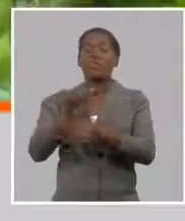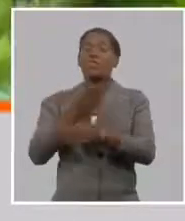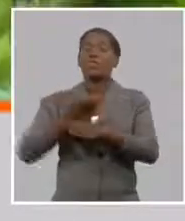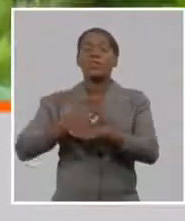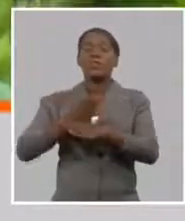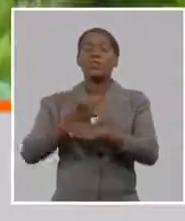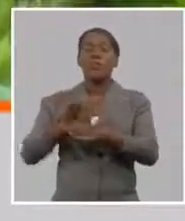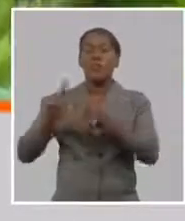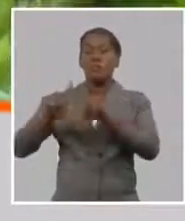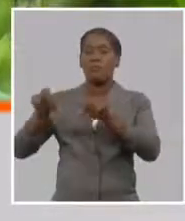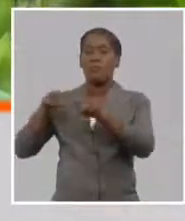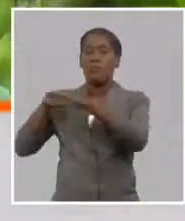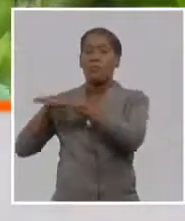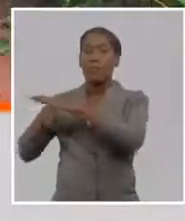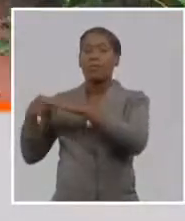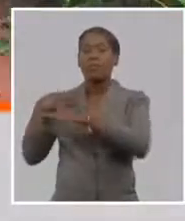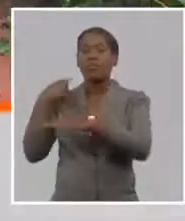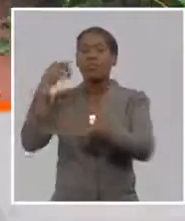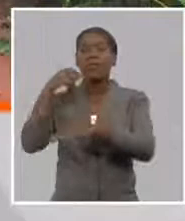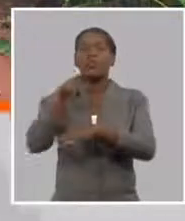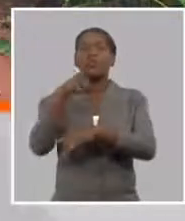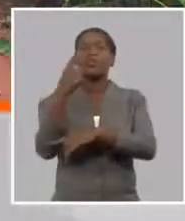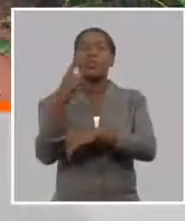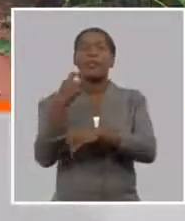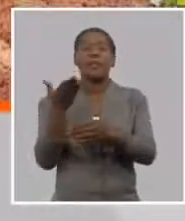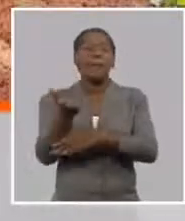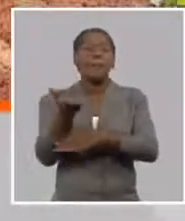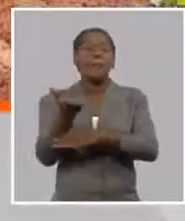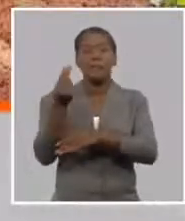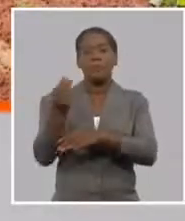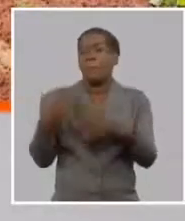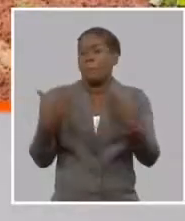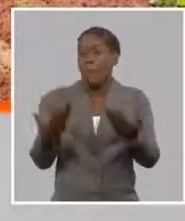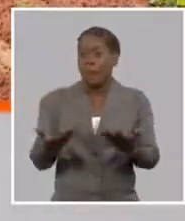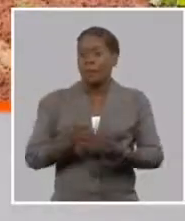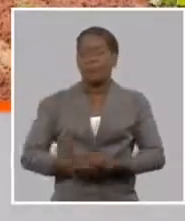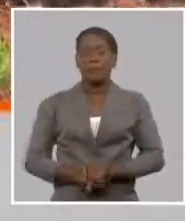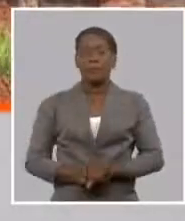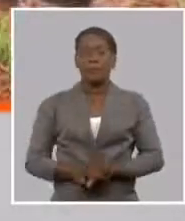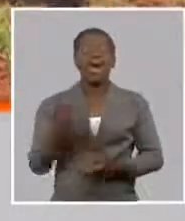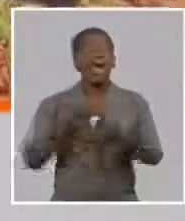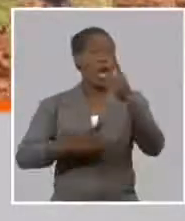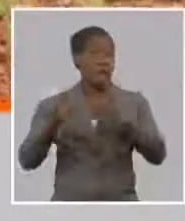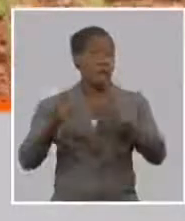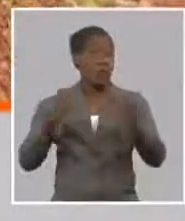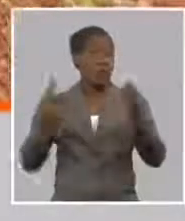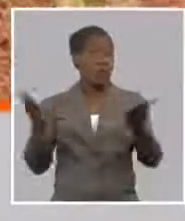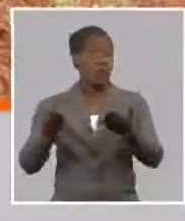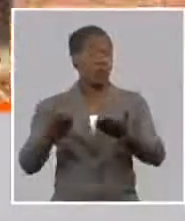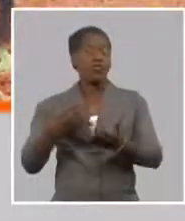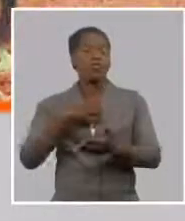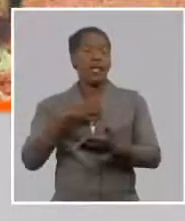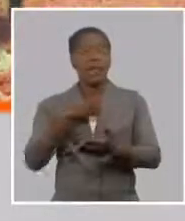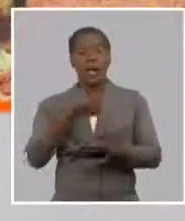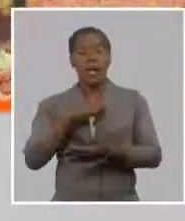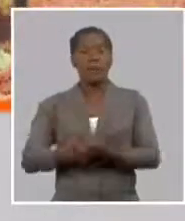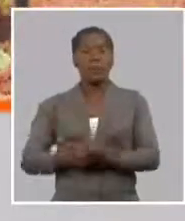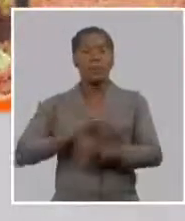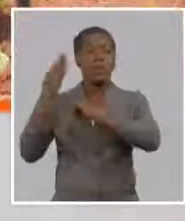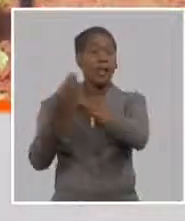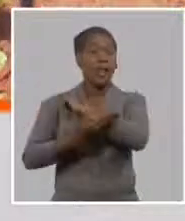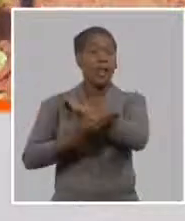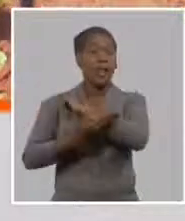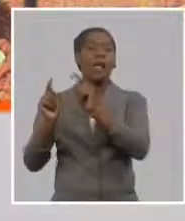hoy en algunos productos muy claros a lo mejor la caña la tiene a mejor lo tiene el tabaco pero hay otros productos que todavía no cuentan con esa ficha. Entonces,